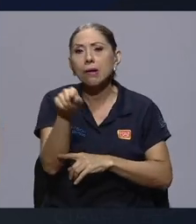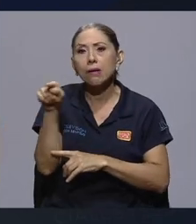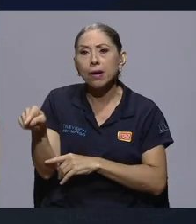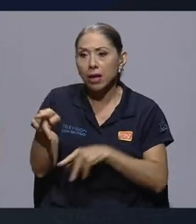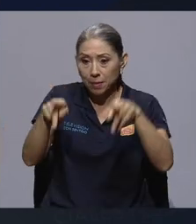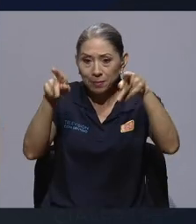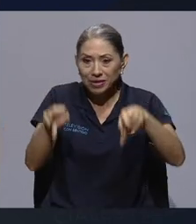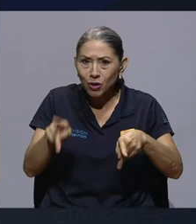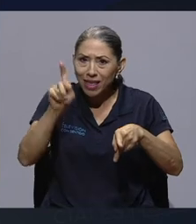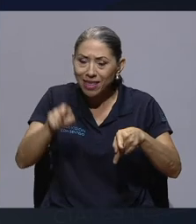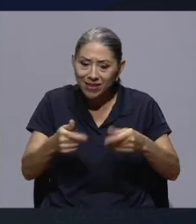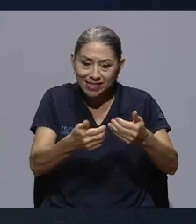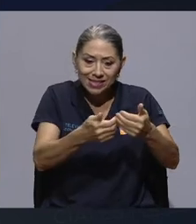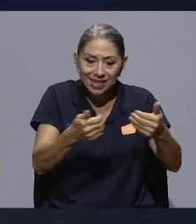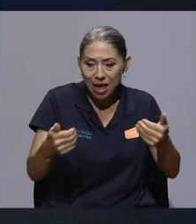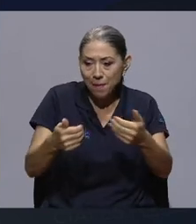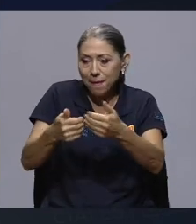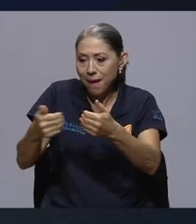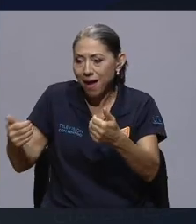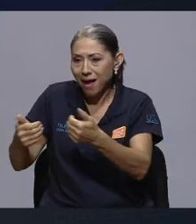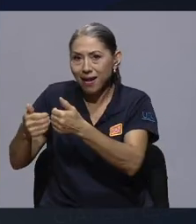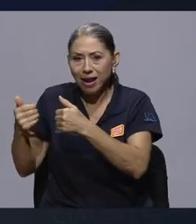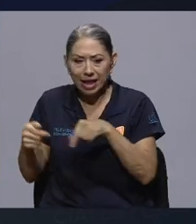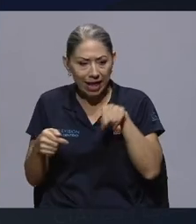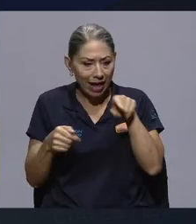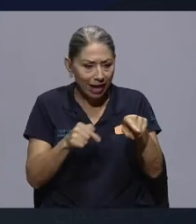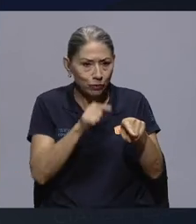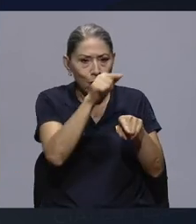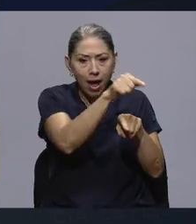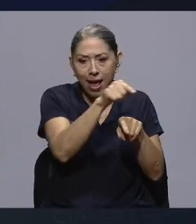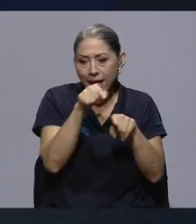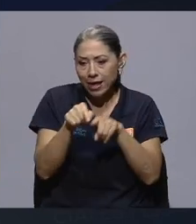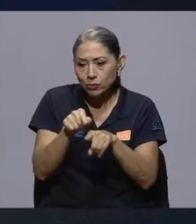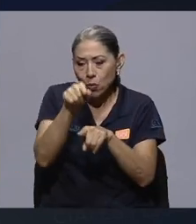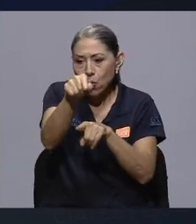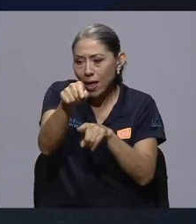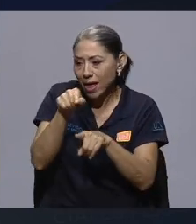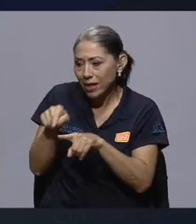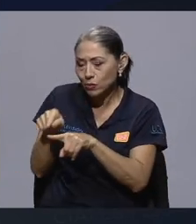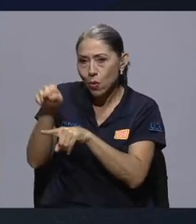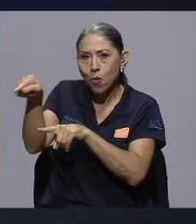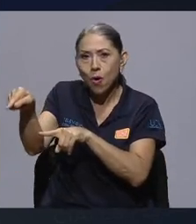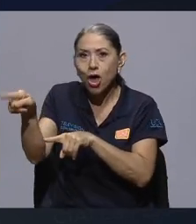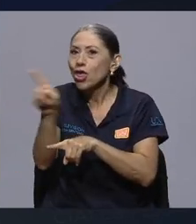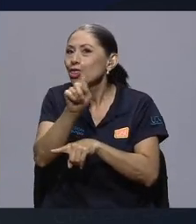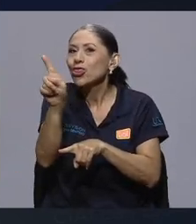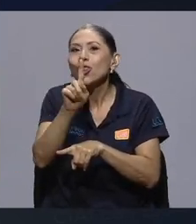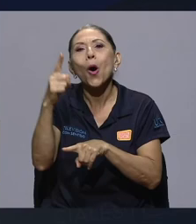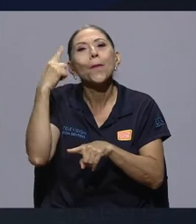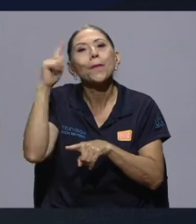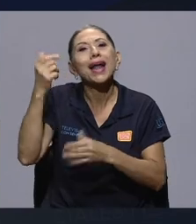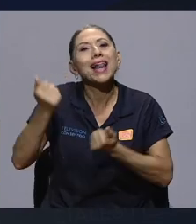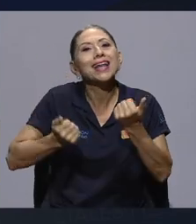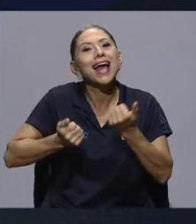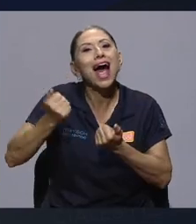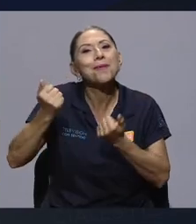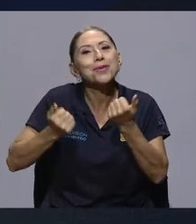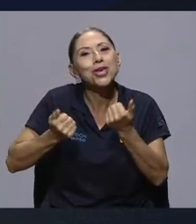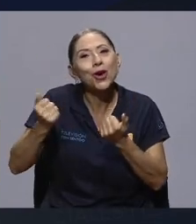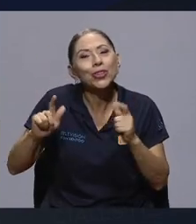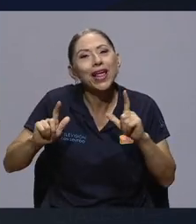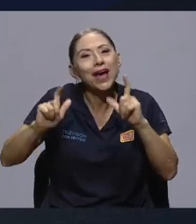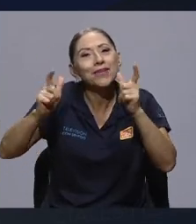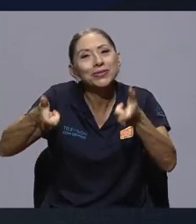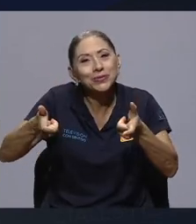y dirige, envía el material para donde tiene que seguir, no para el camión de la mal llamada basura que se va a dar